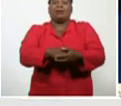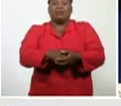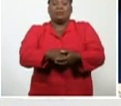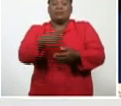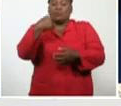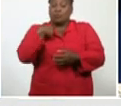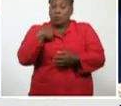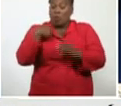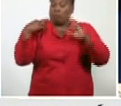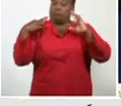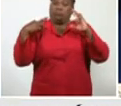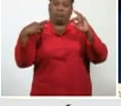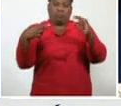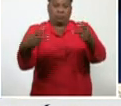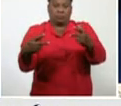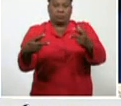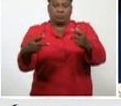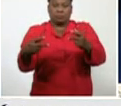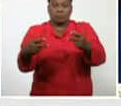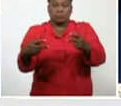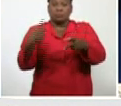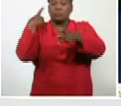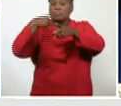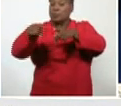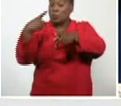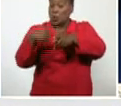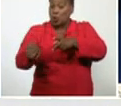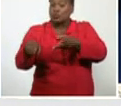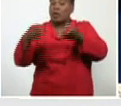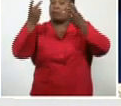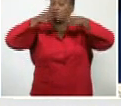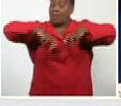reitero, son, son aspectos que se están estudiando,